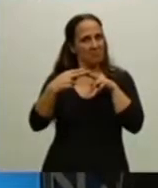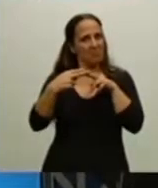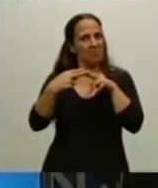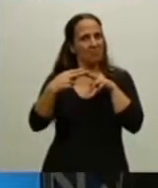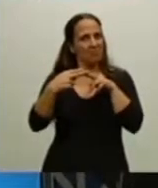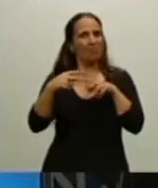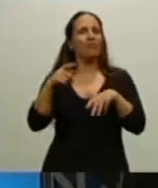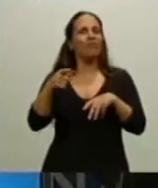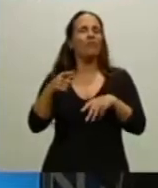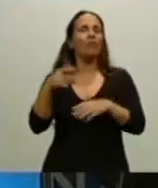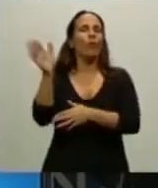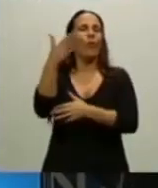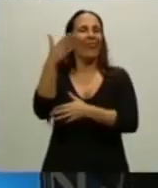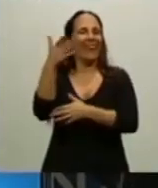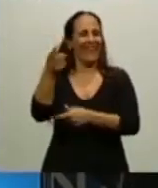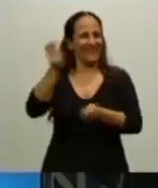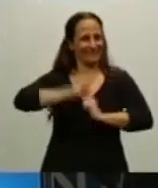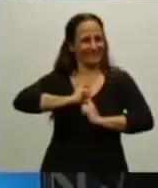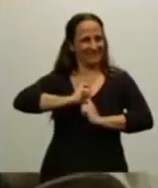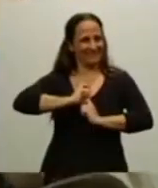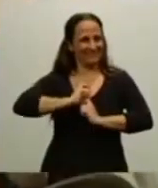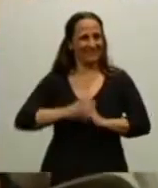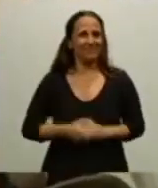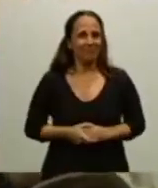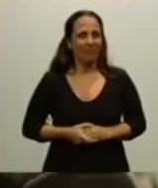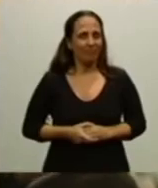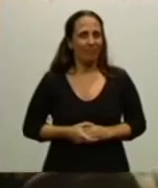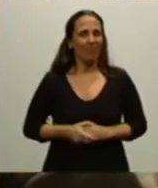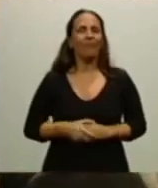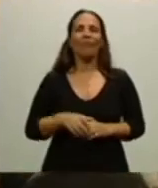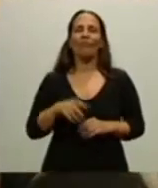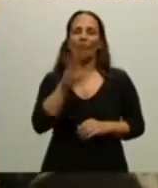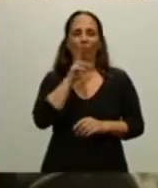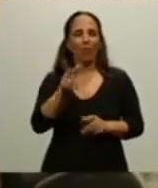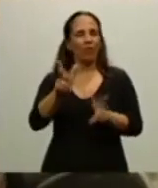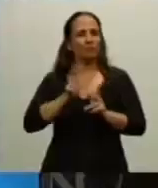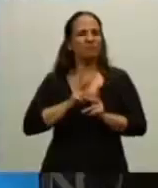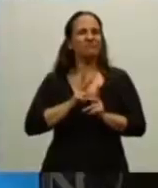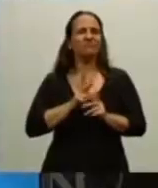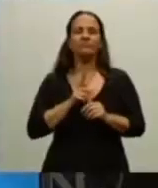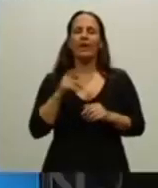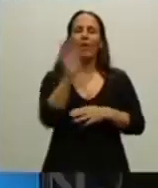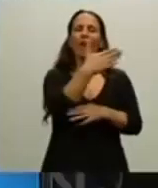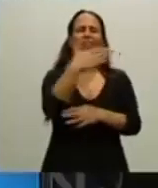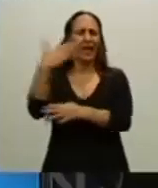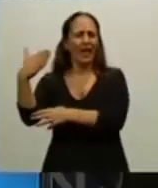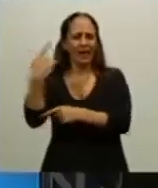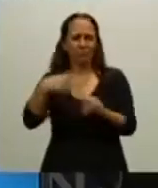entregarme las banderas y decirme el destino de dos de ellas.